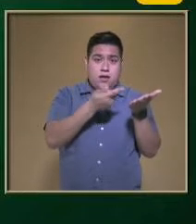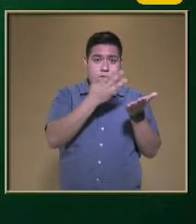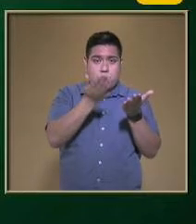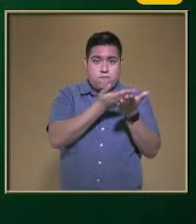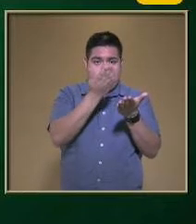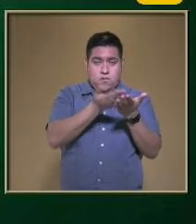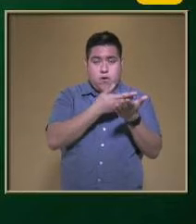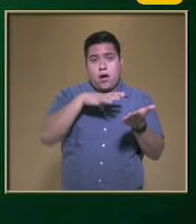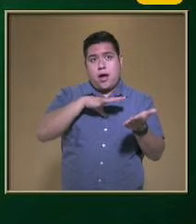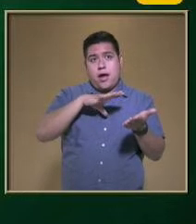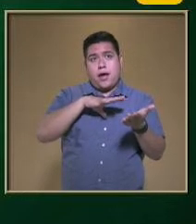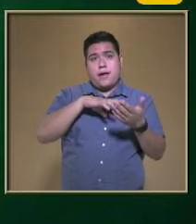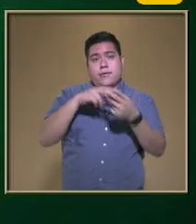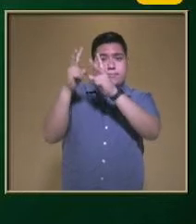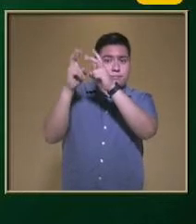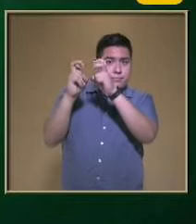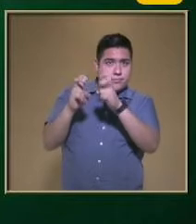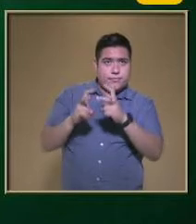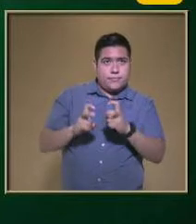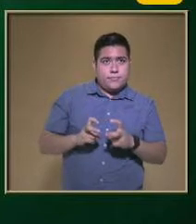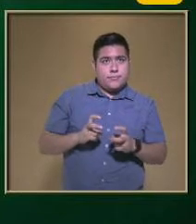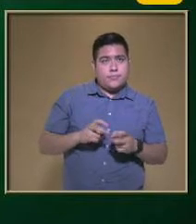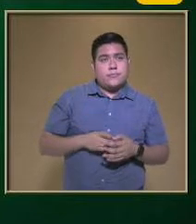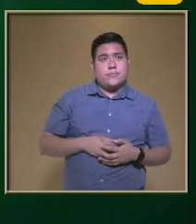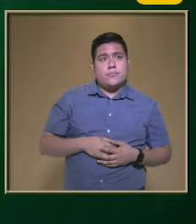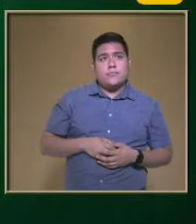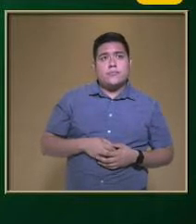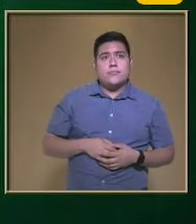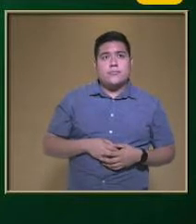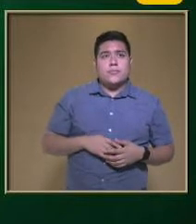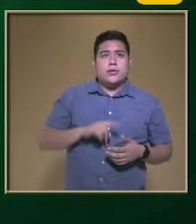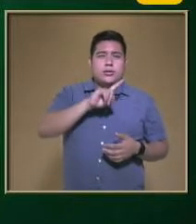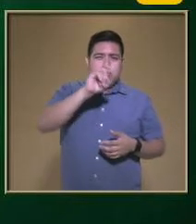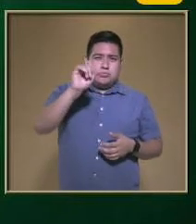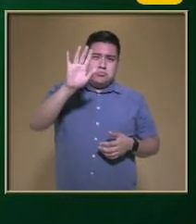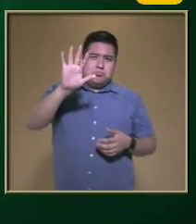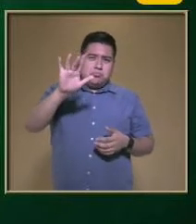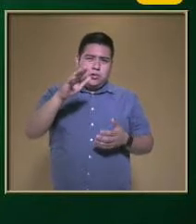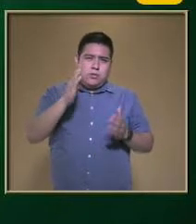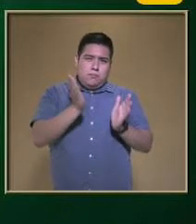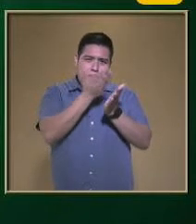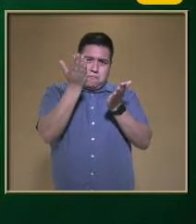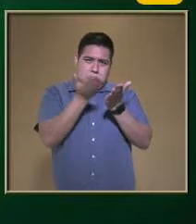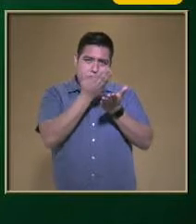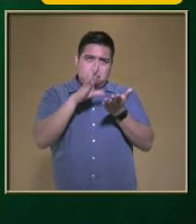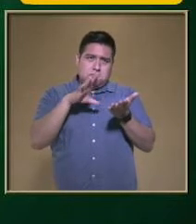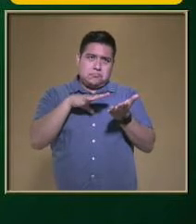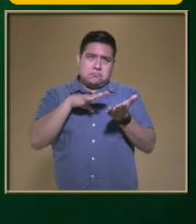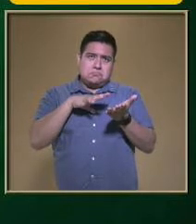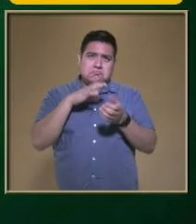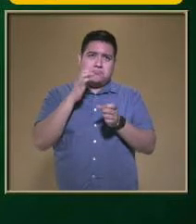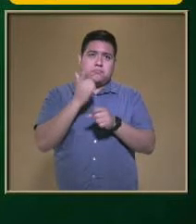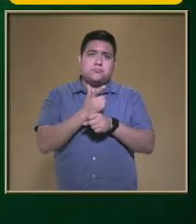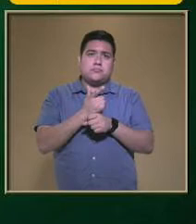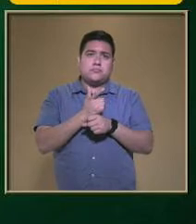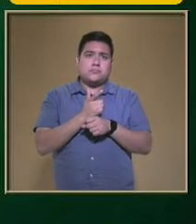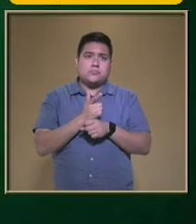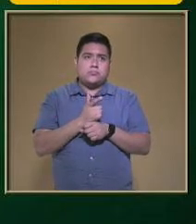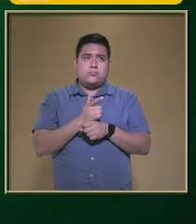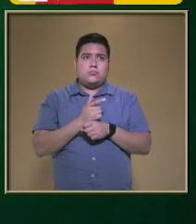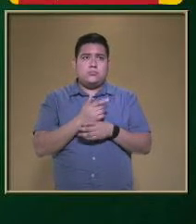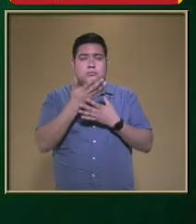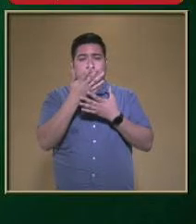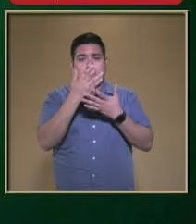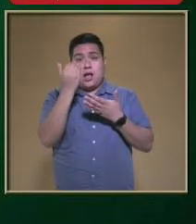Al descargarlo Tiene Este Creo que son 150 hojas O más Puedes encontrar Una guía De alimentos